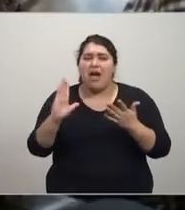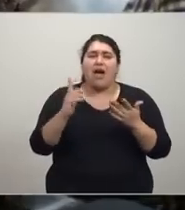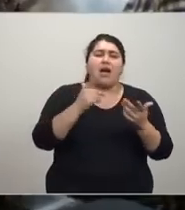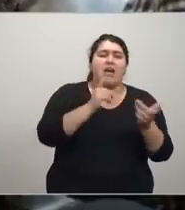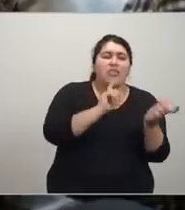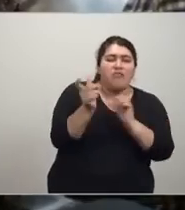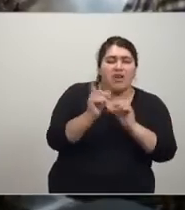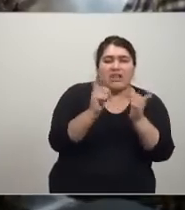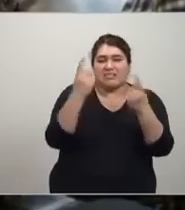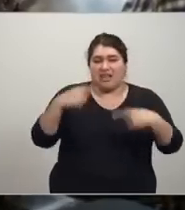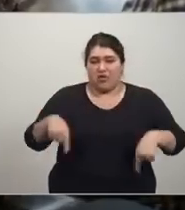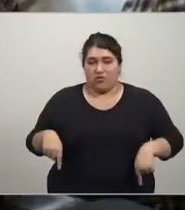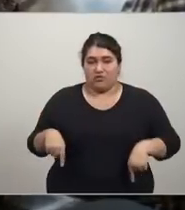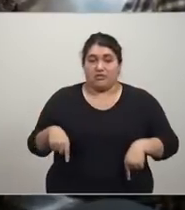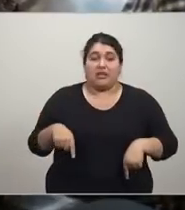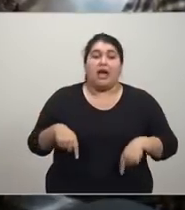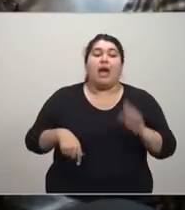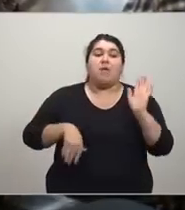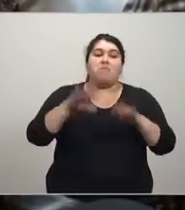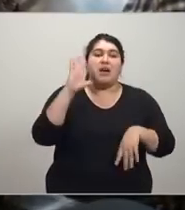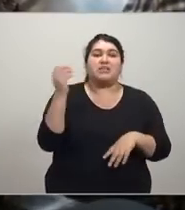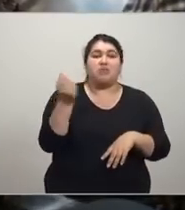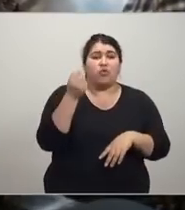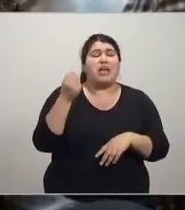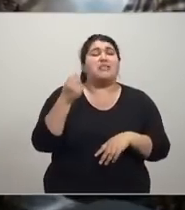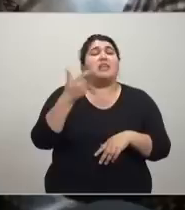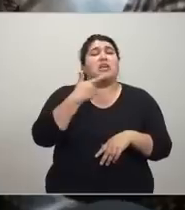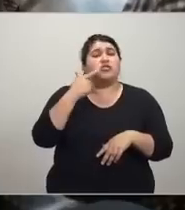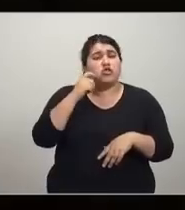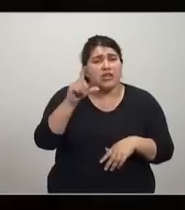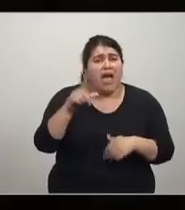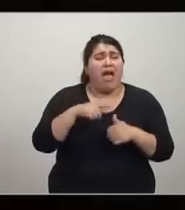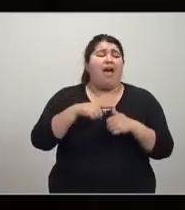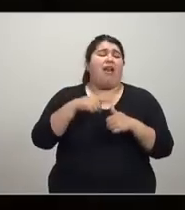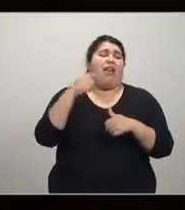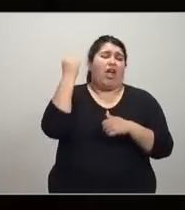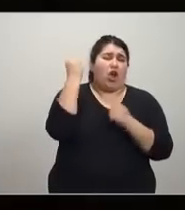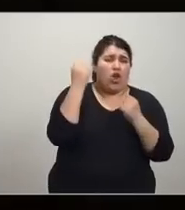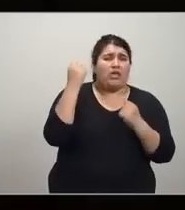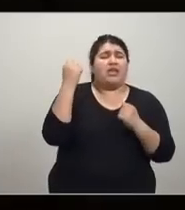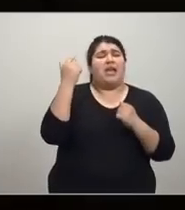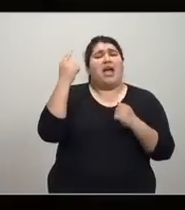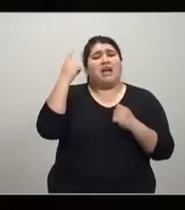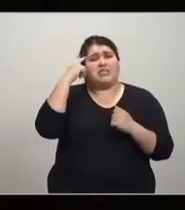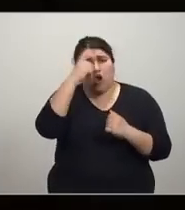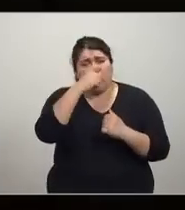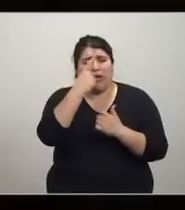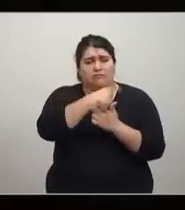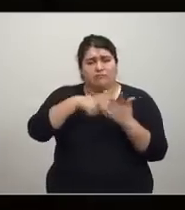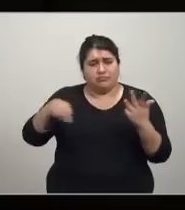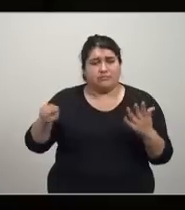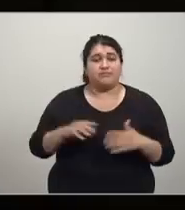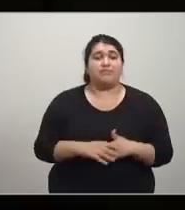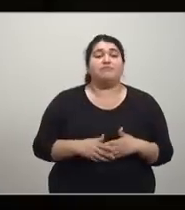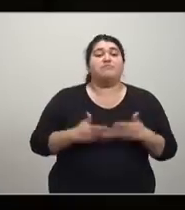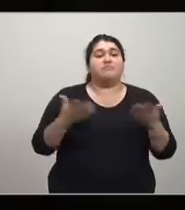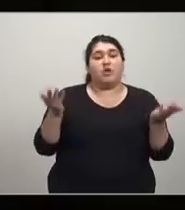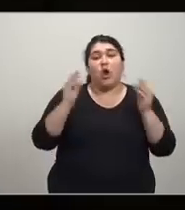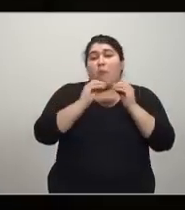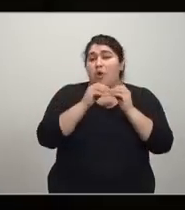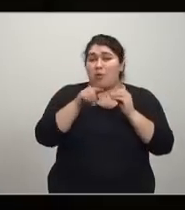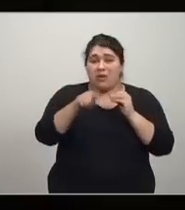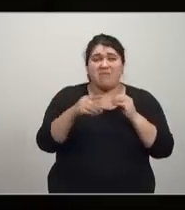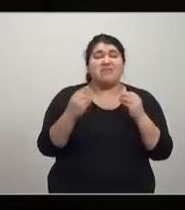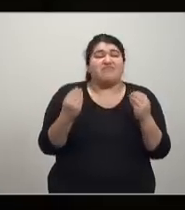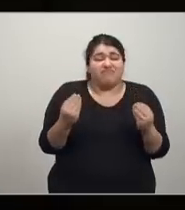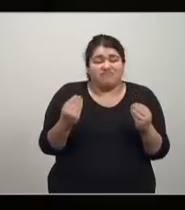deseos y para eso tal vez es mucho más útil la sociología la antropología la psicología y tantas otras ciencias sociales pero el problema es que